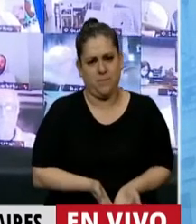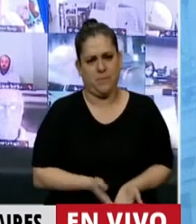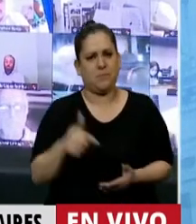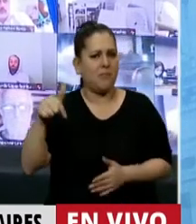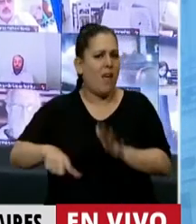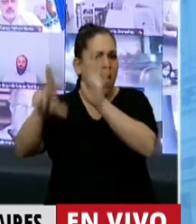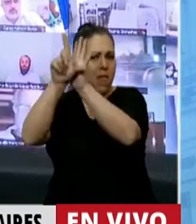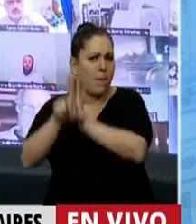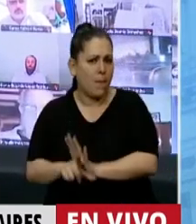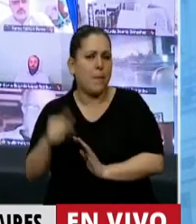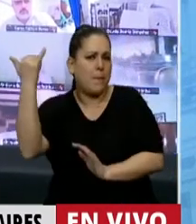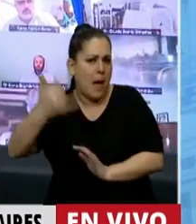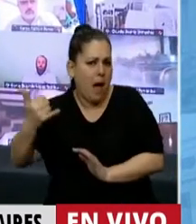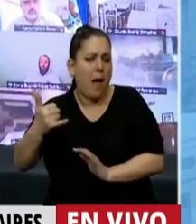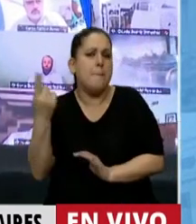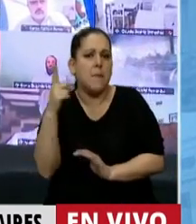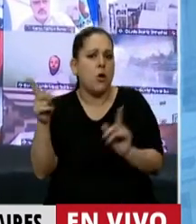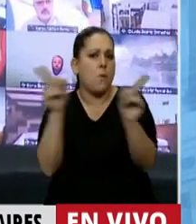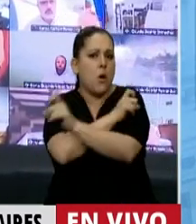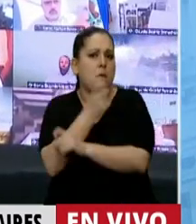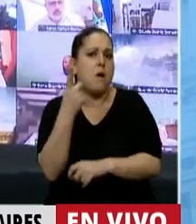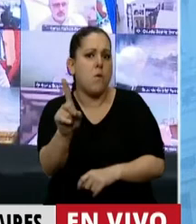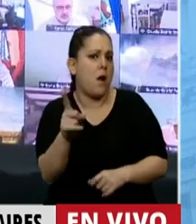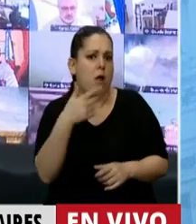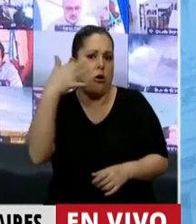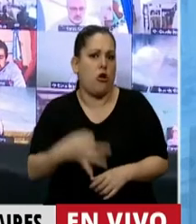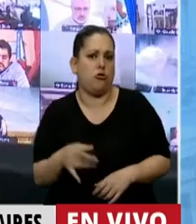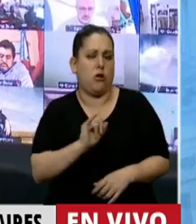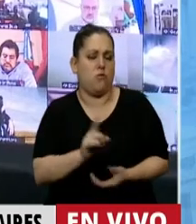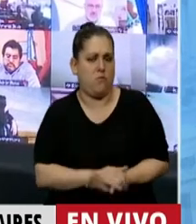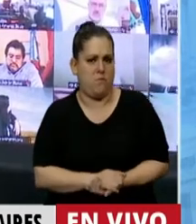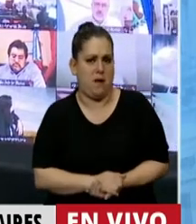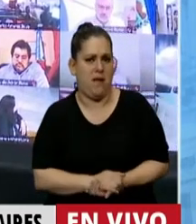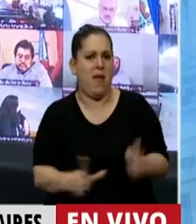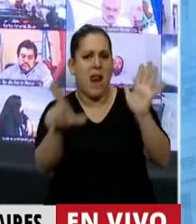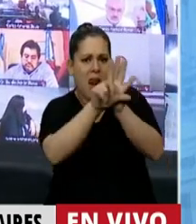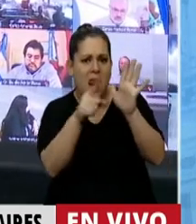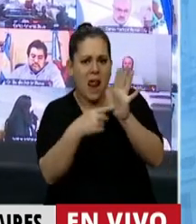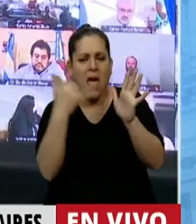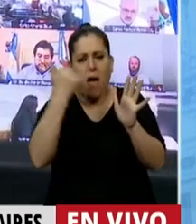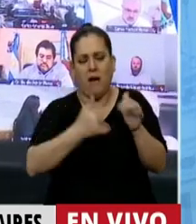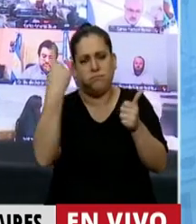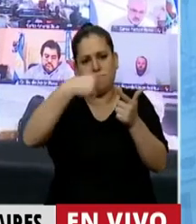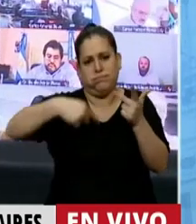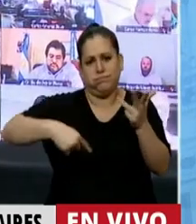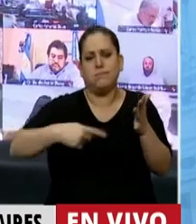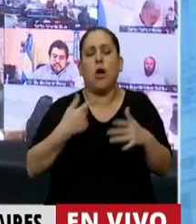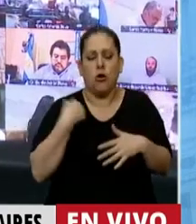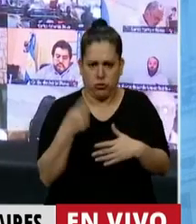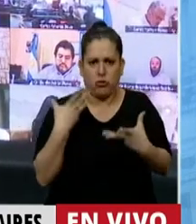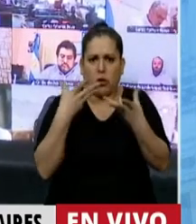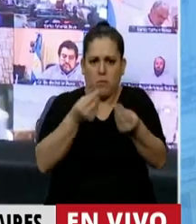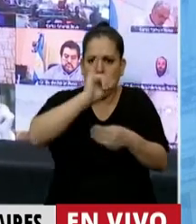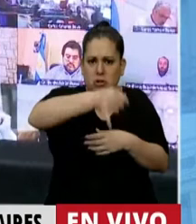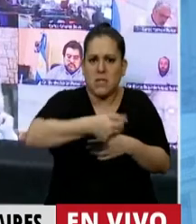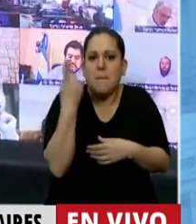leyes que están vigentes. ¿Cuál es el problema? Que no se cumplen. Entonces, esta ley tiene un montón de limitaciones. La vamos a acompañar, pero no